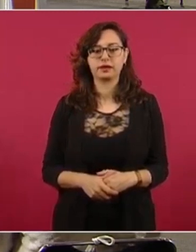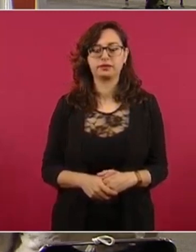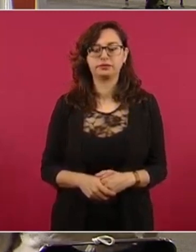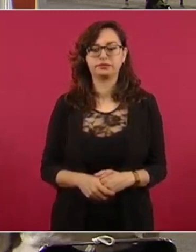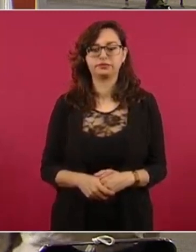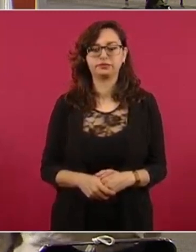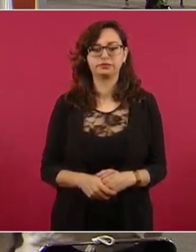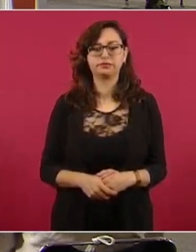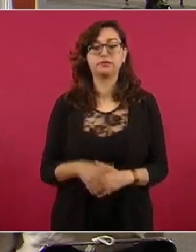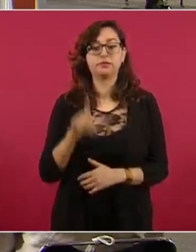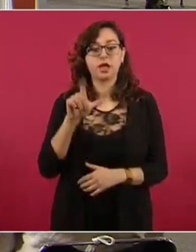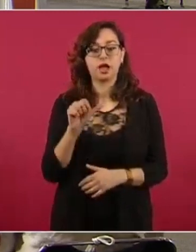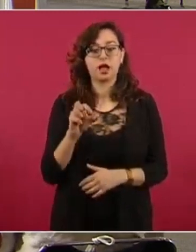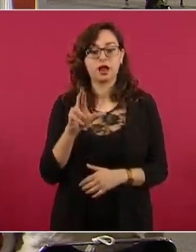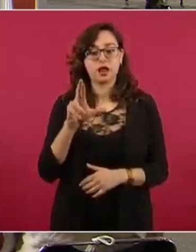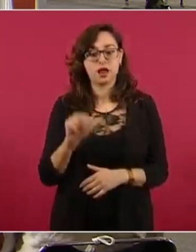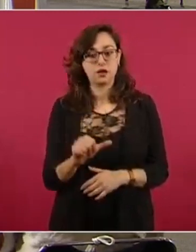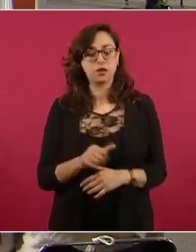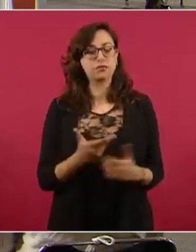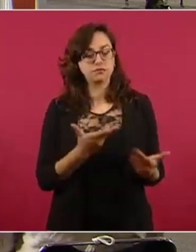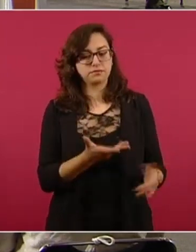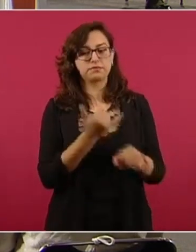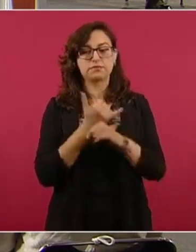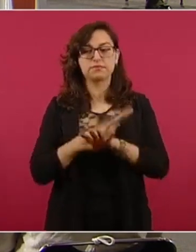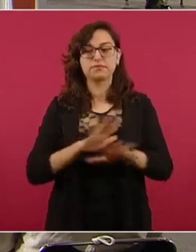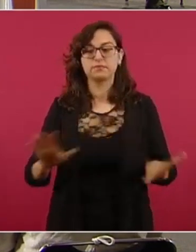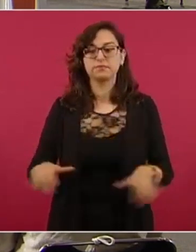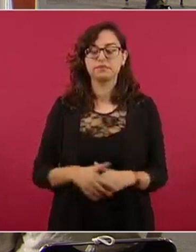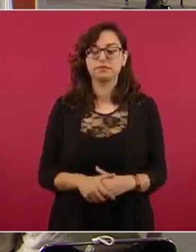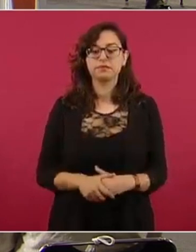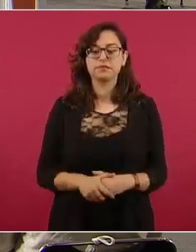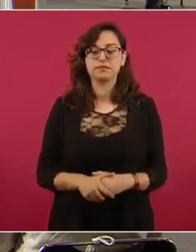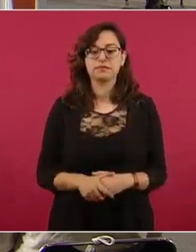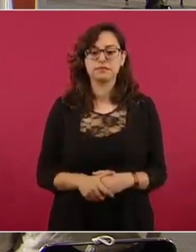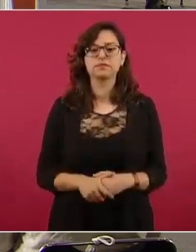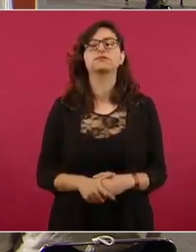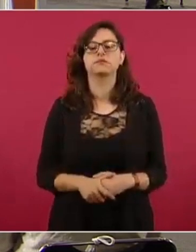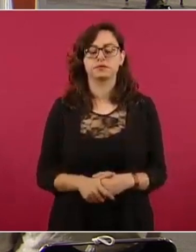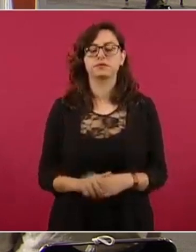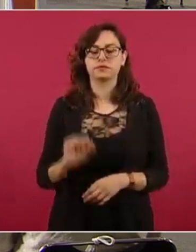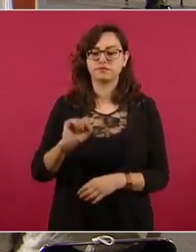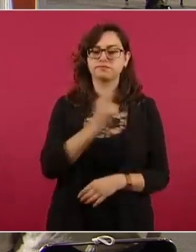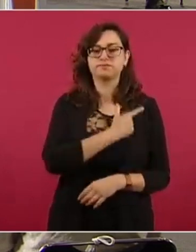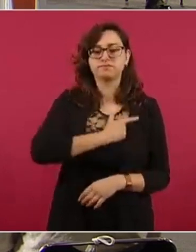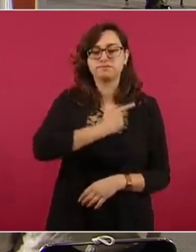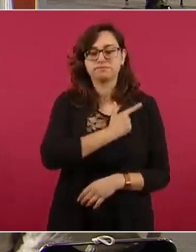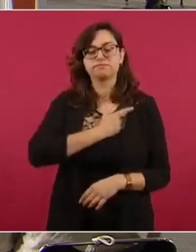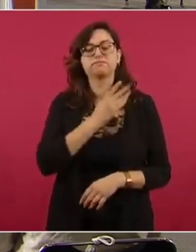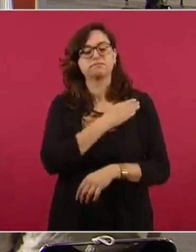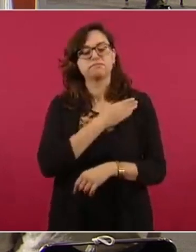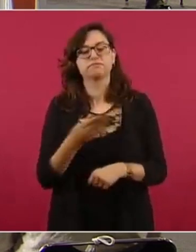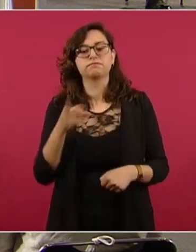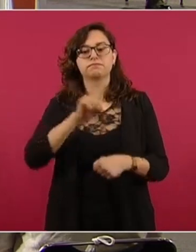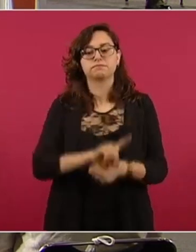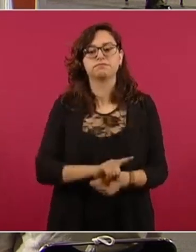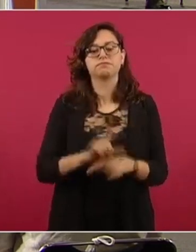si Laura puede informarnos. Sí, claro que sí, presidente. Con mucho gusto, muy buenos días a